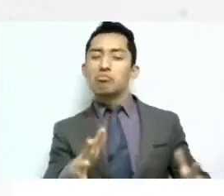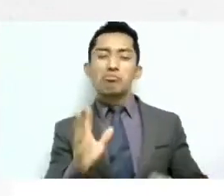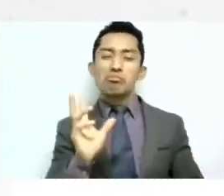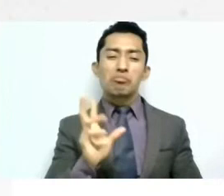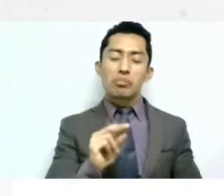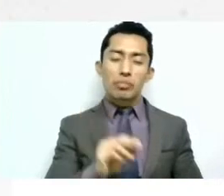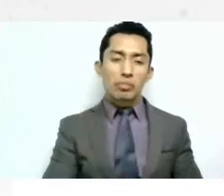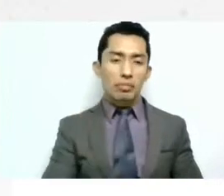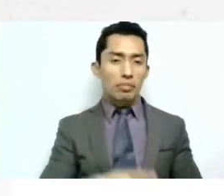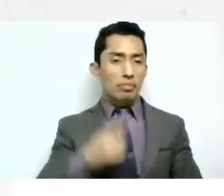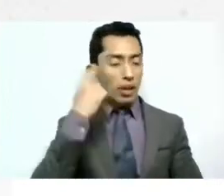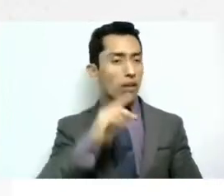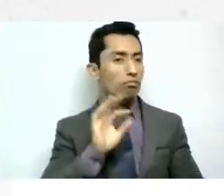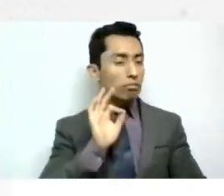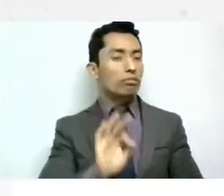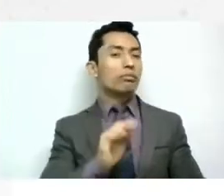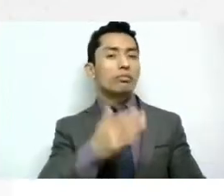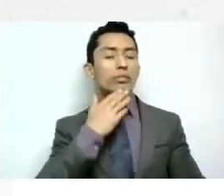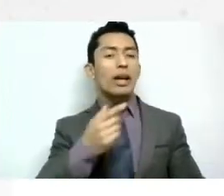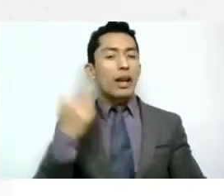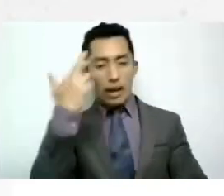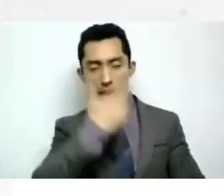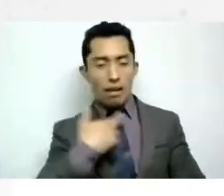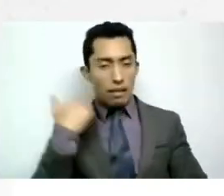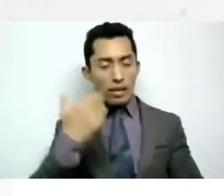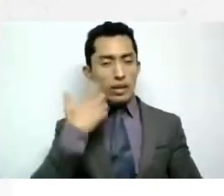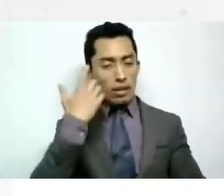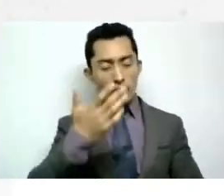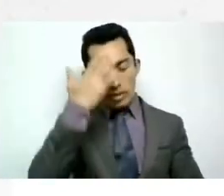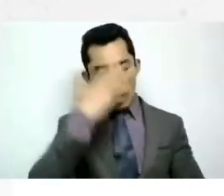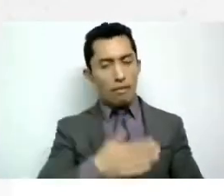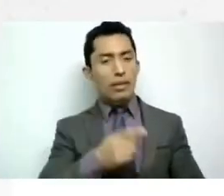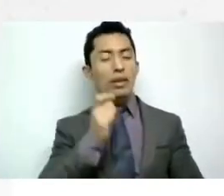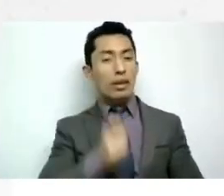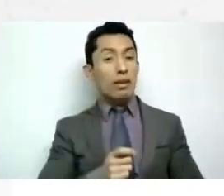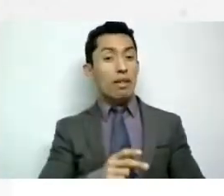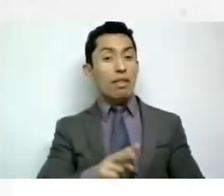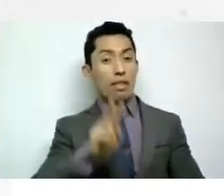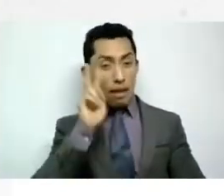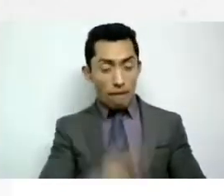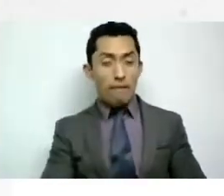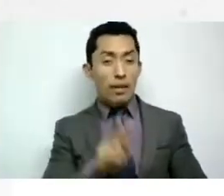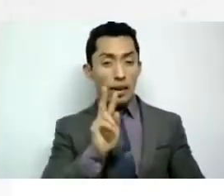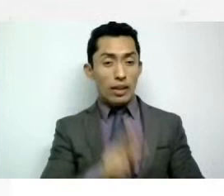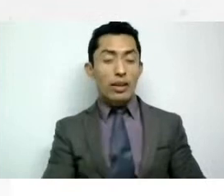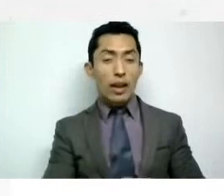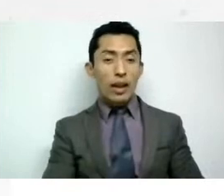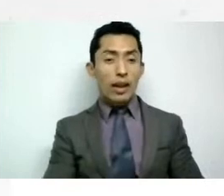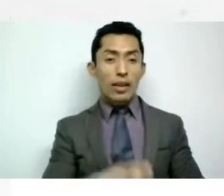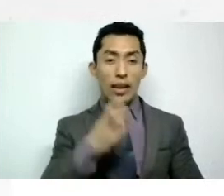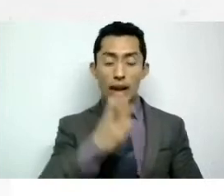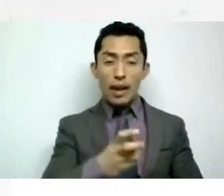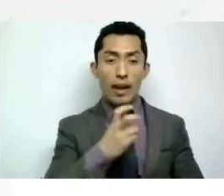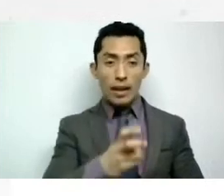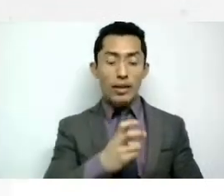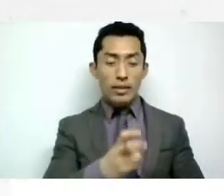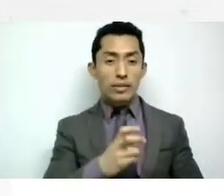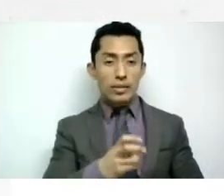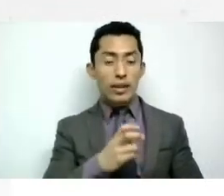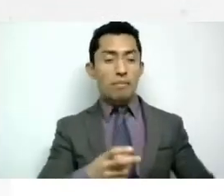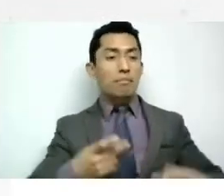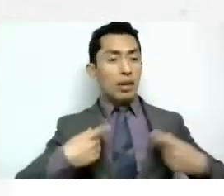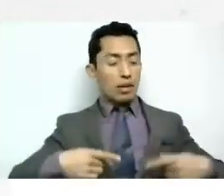adecuada para revisar que efectivamente ese ese ese particular está